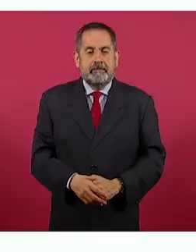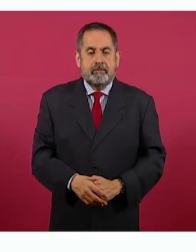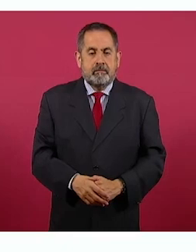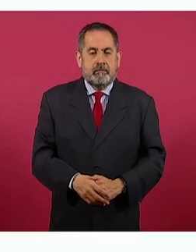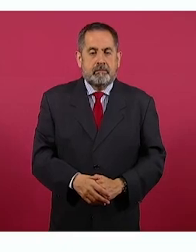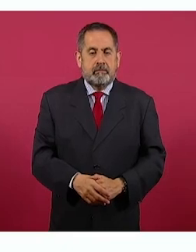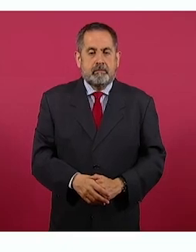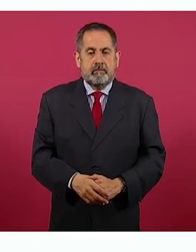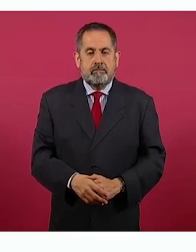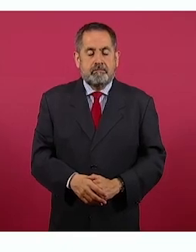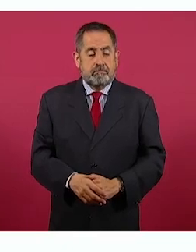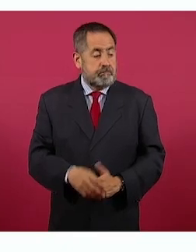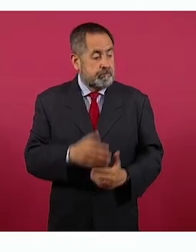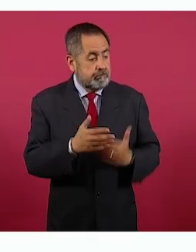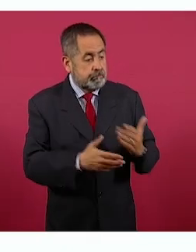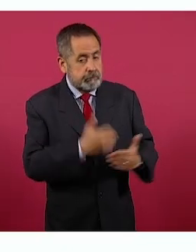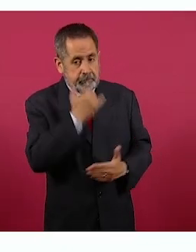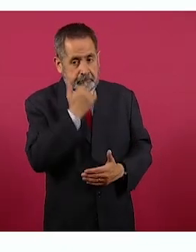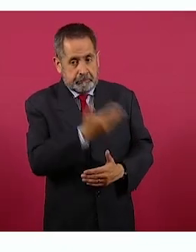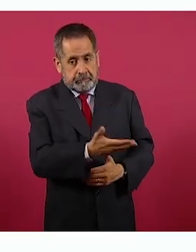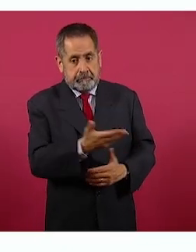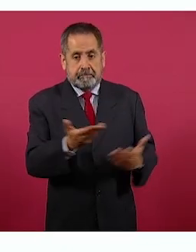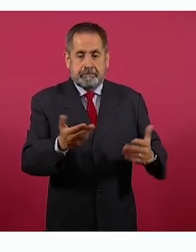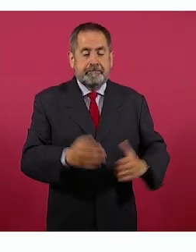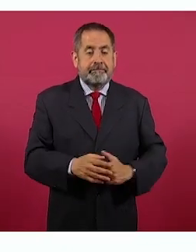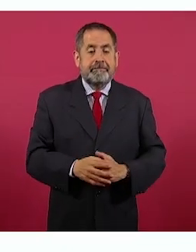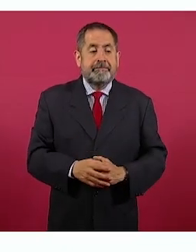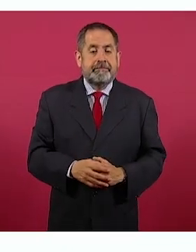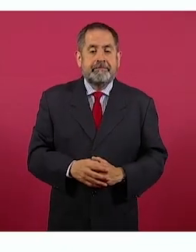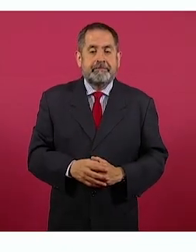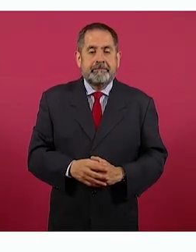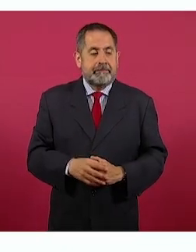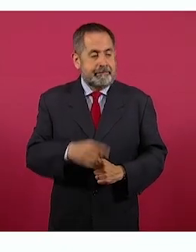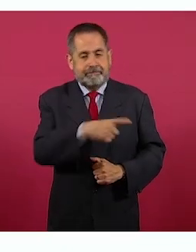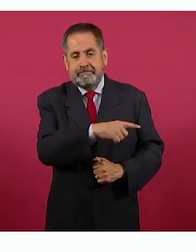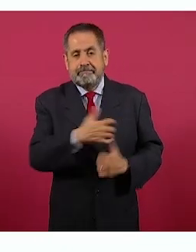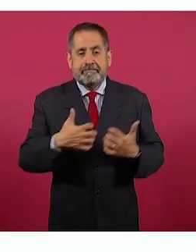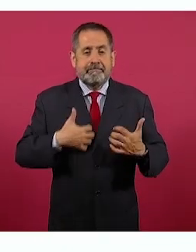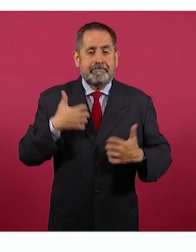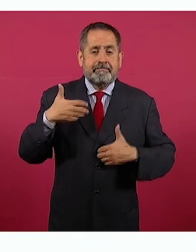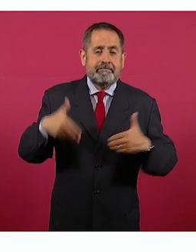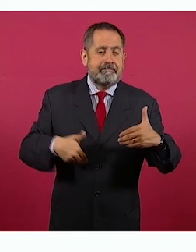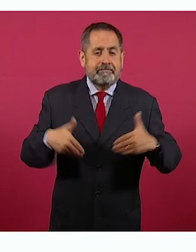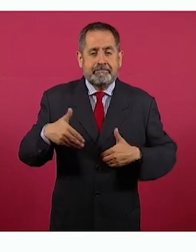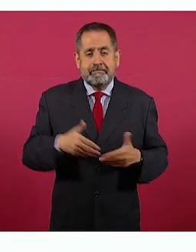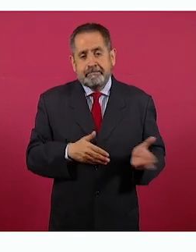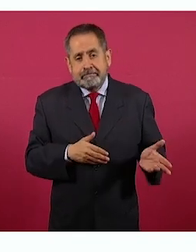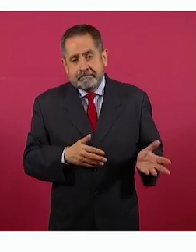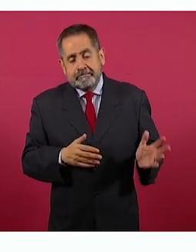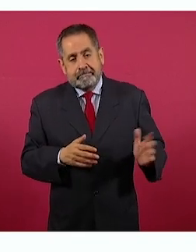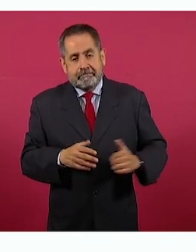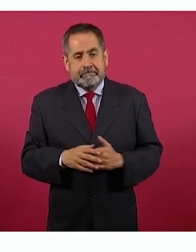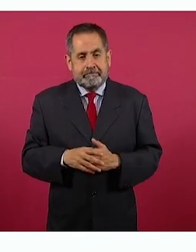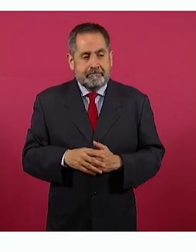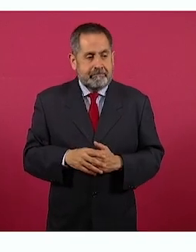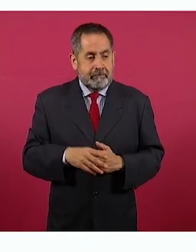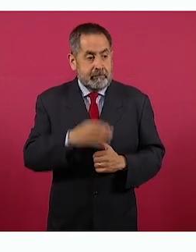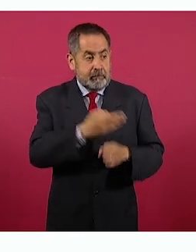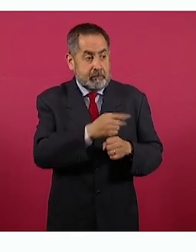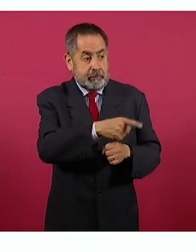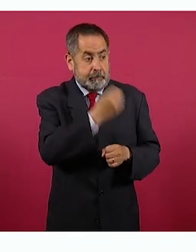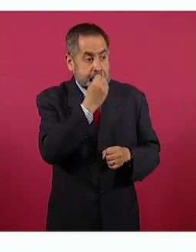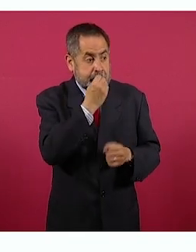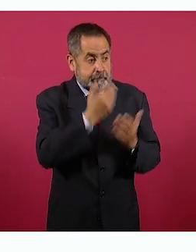Ofrezco disculpas, porque les molesta mucho y ya van a desayunar,